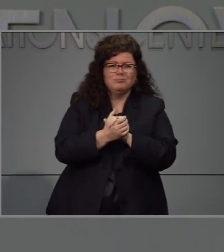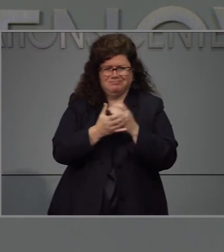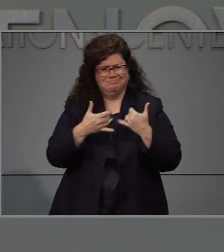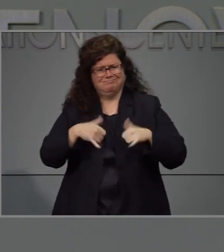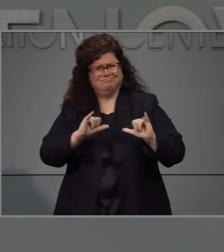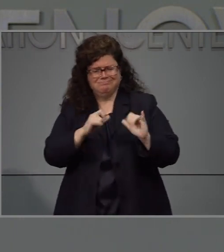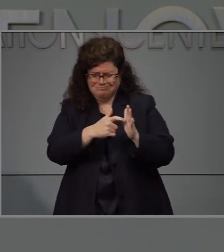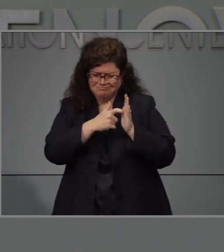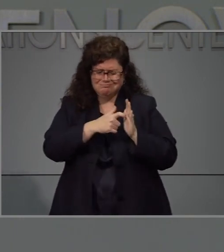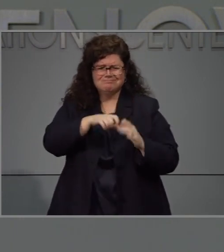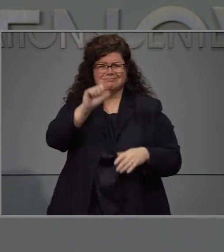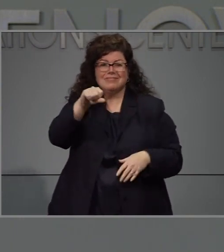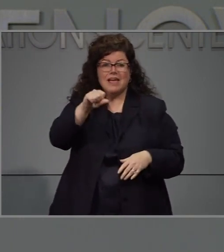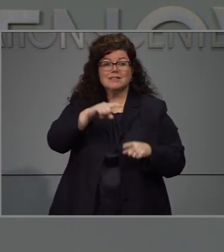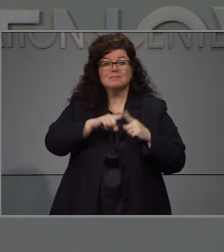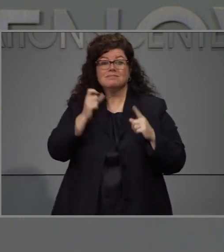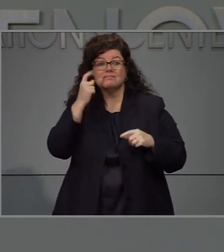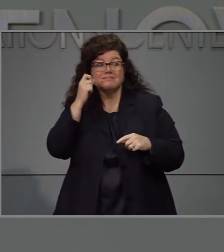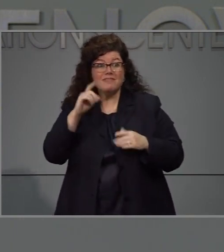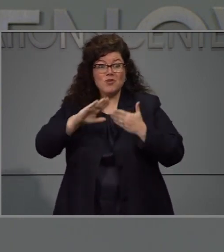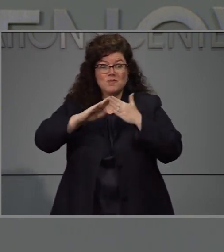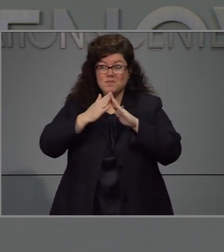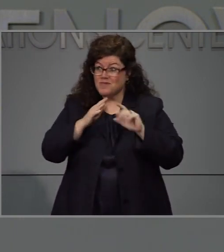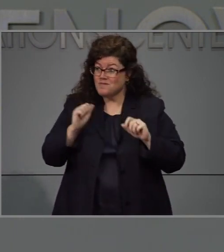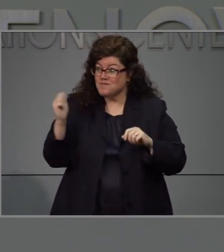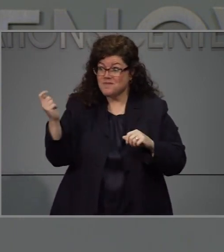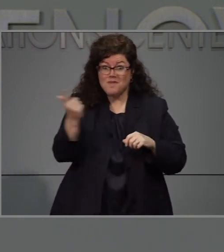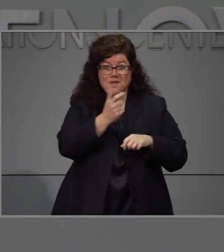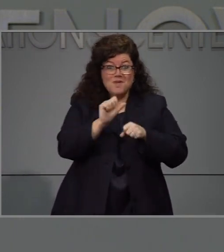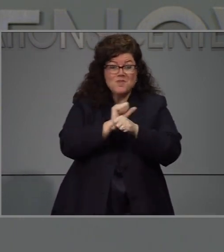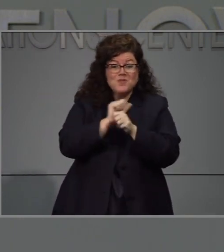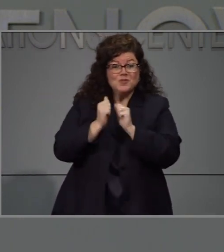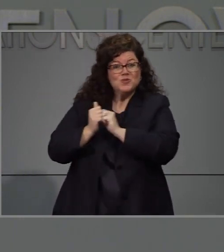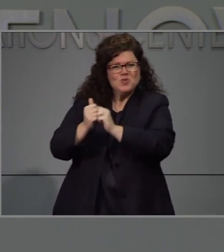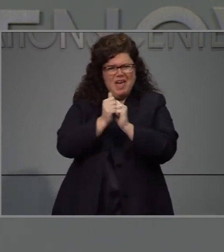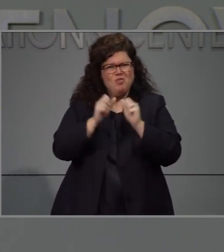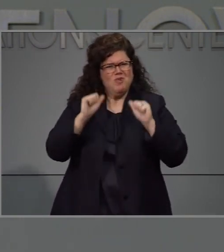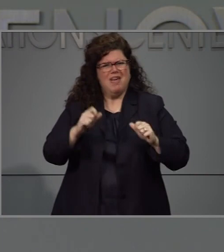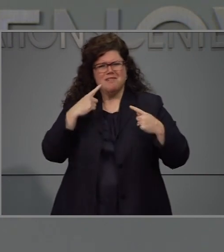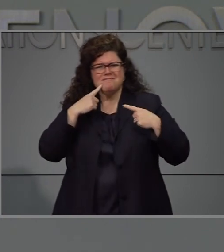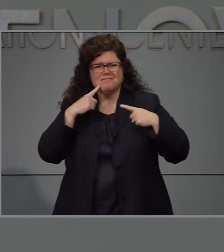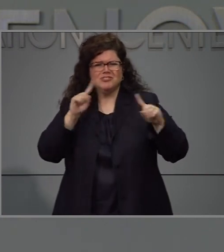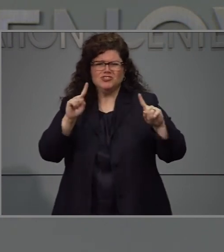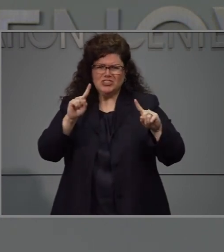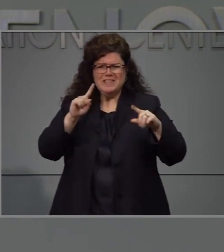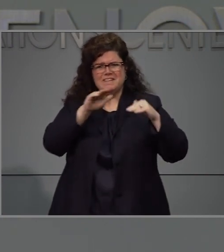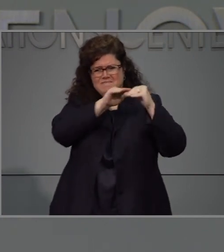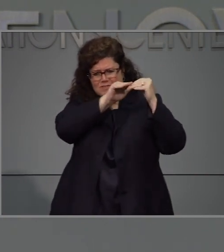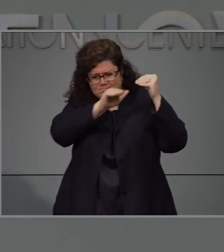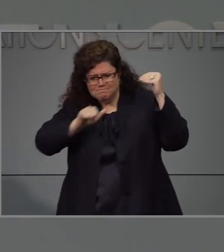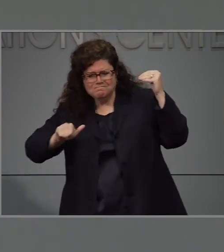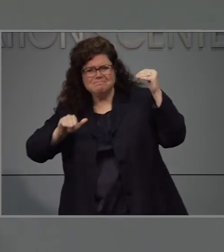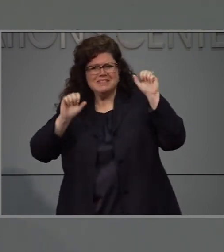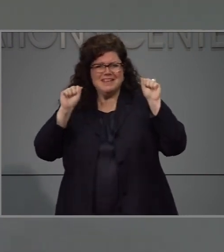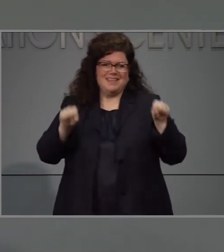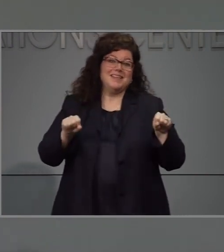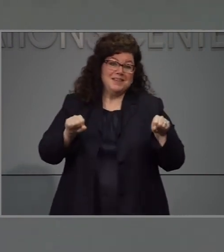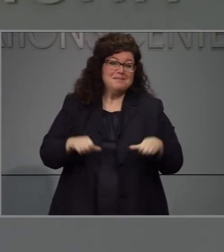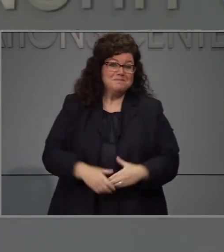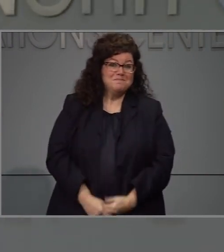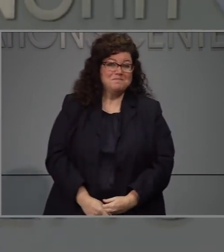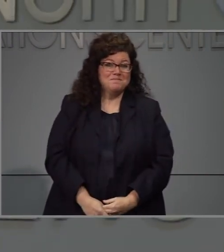pies y lavarse las manos. Creo que si todos colaboramos podemos, pero en mantener ese nivel del virus bajo aquí en Carolina del Norte.